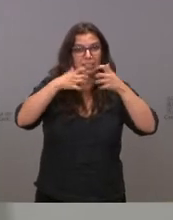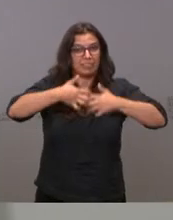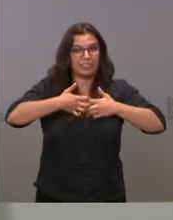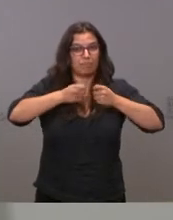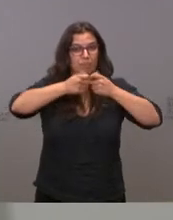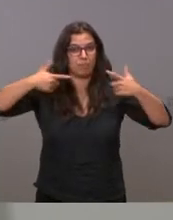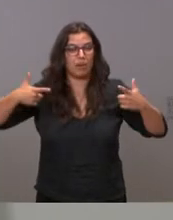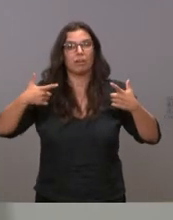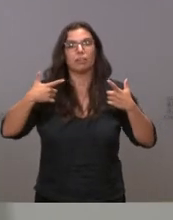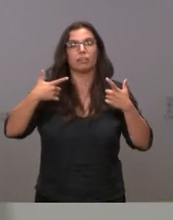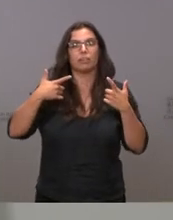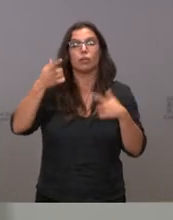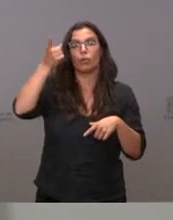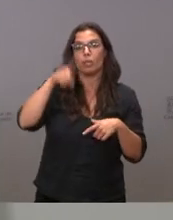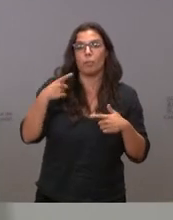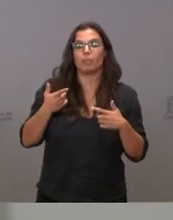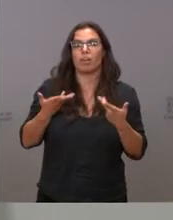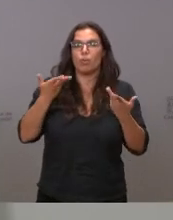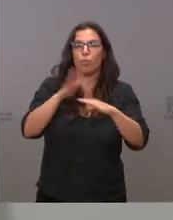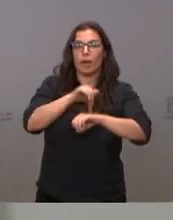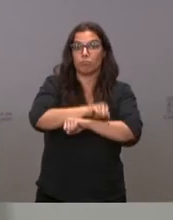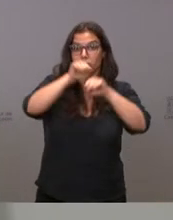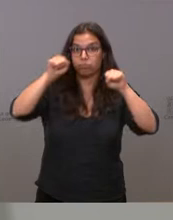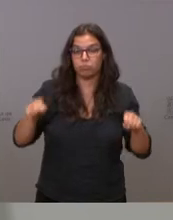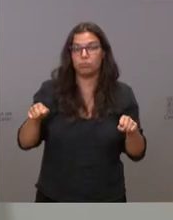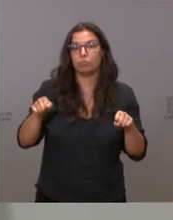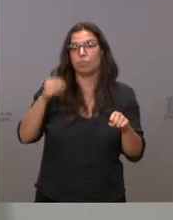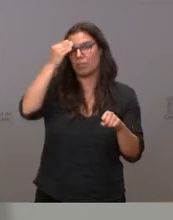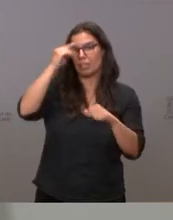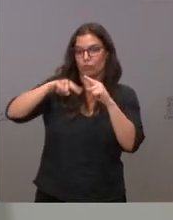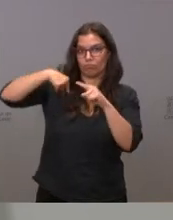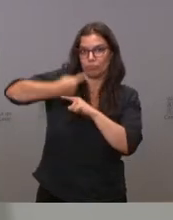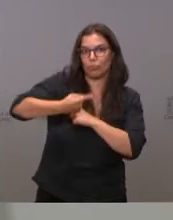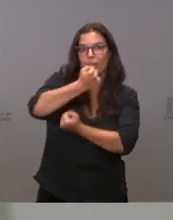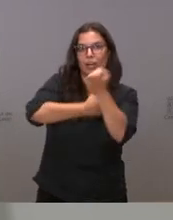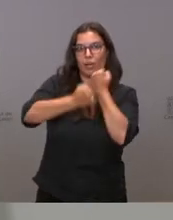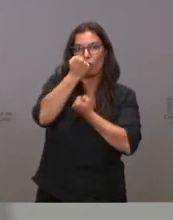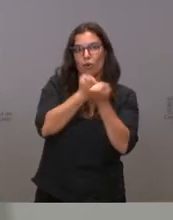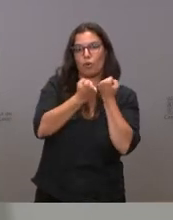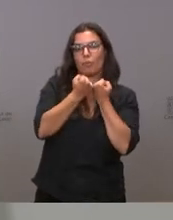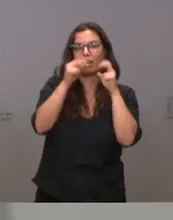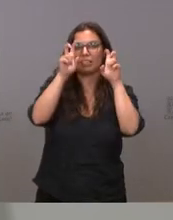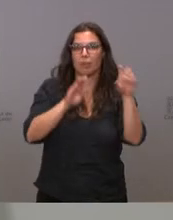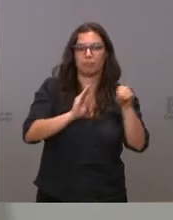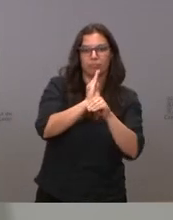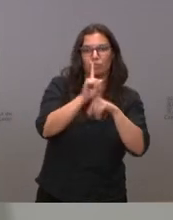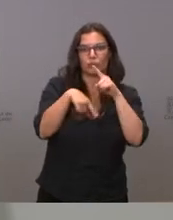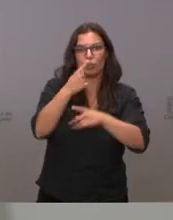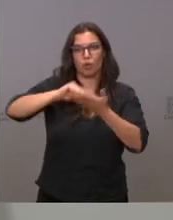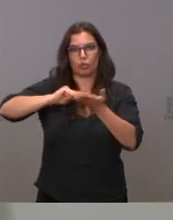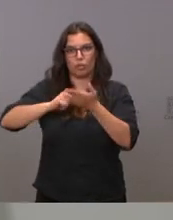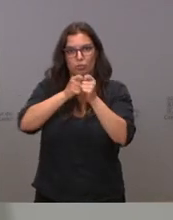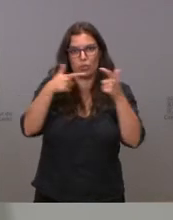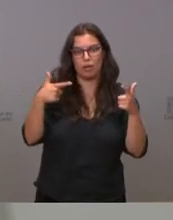o que ayuden a su consolidación, teniendo en cuenta la repercusión económica en términos de inversión, creación de empleo e